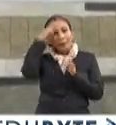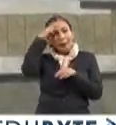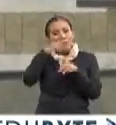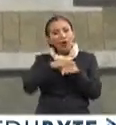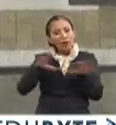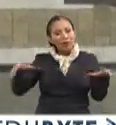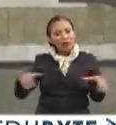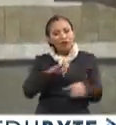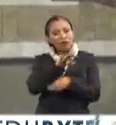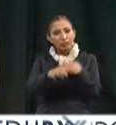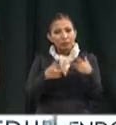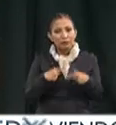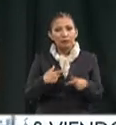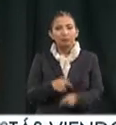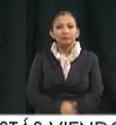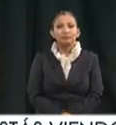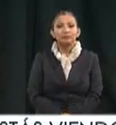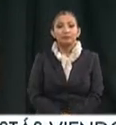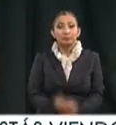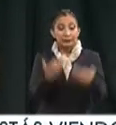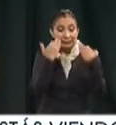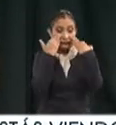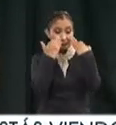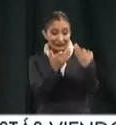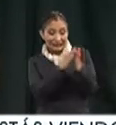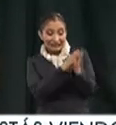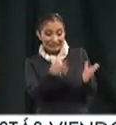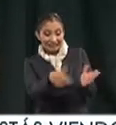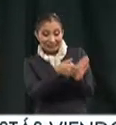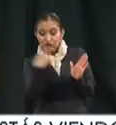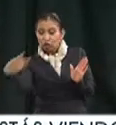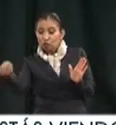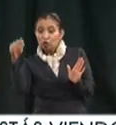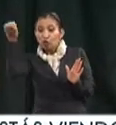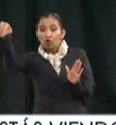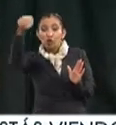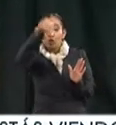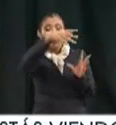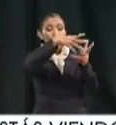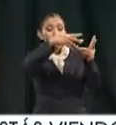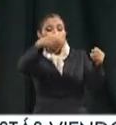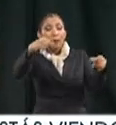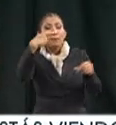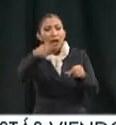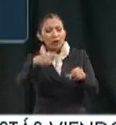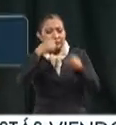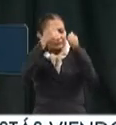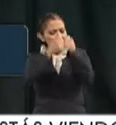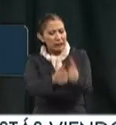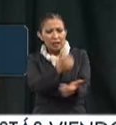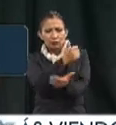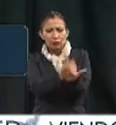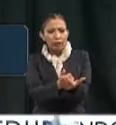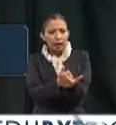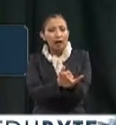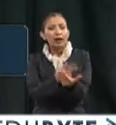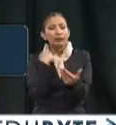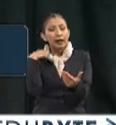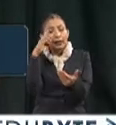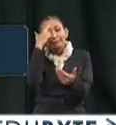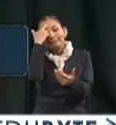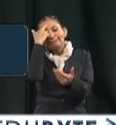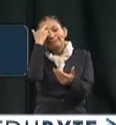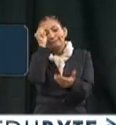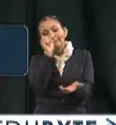memoria colectiva del espectador. Y el testimonio que el libro ofrece de su presencia efímera, pero insoslayable en la ciudad, será un